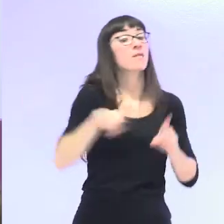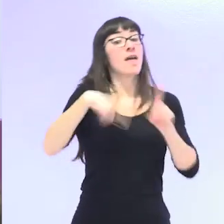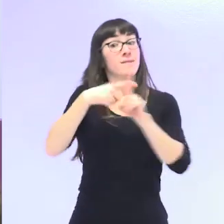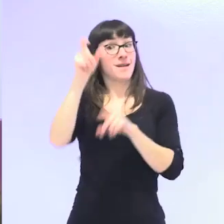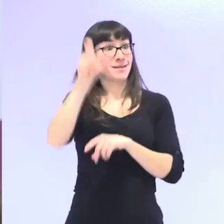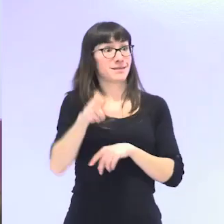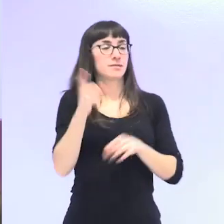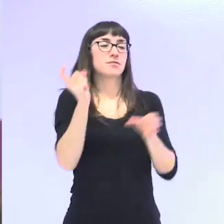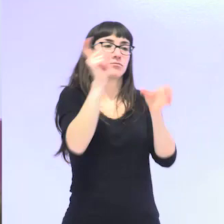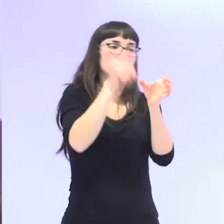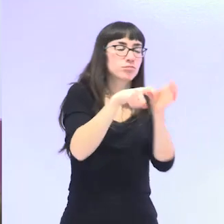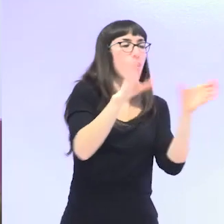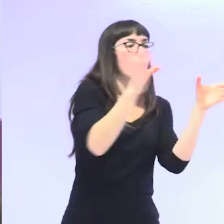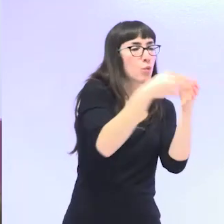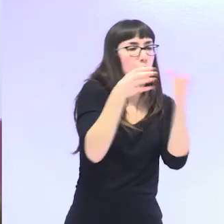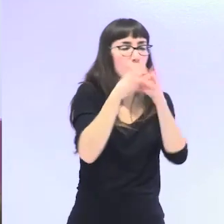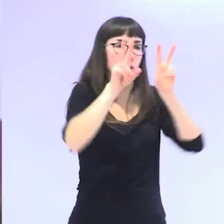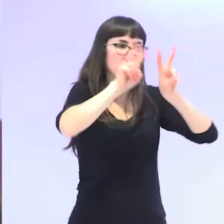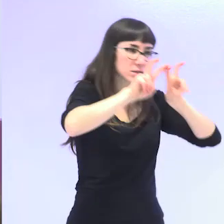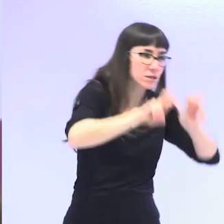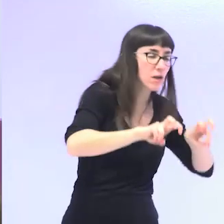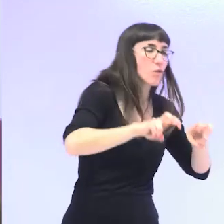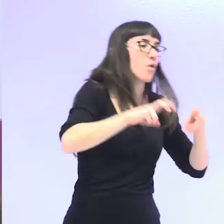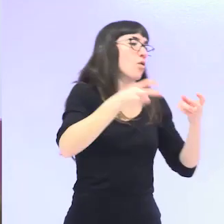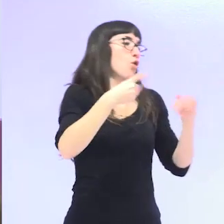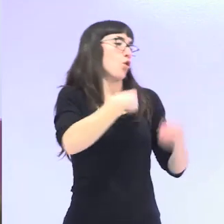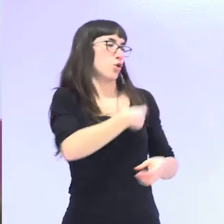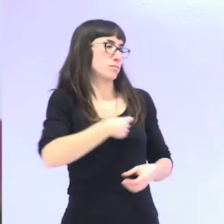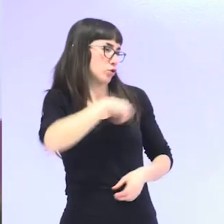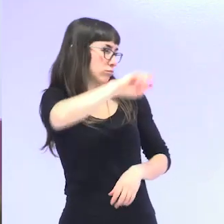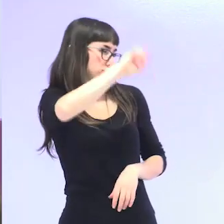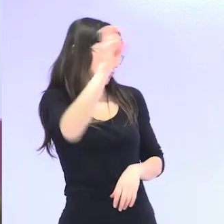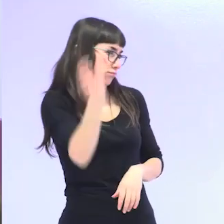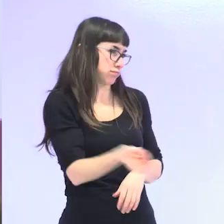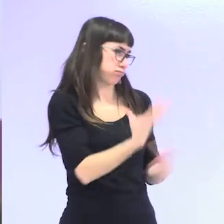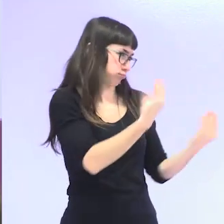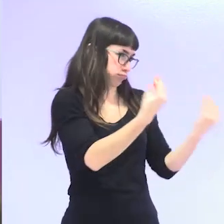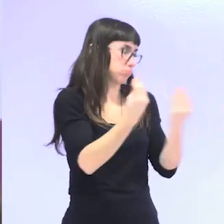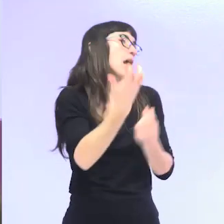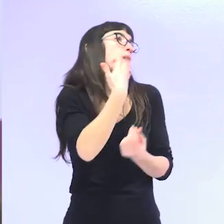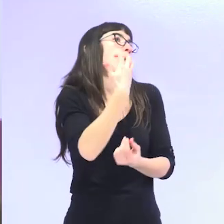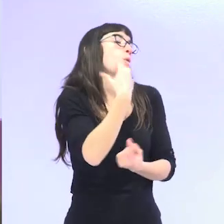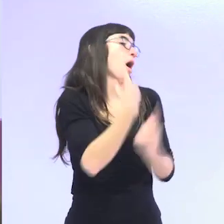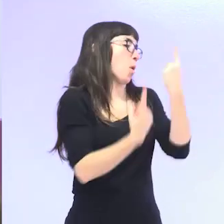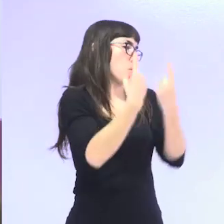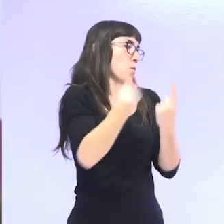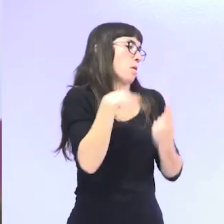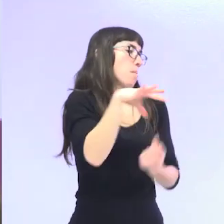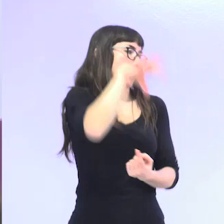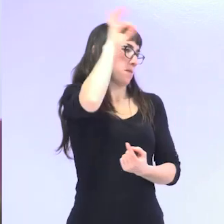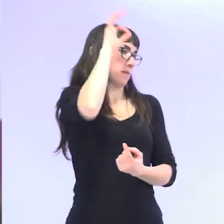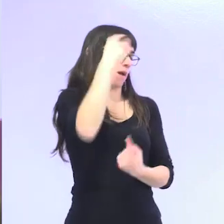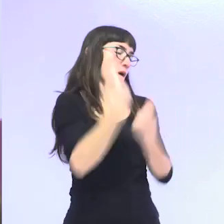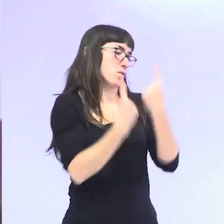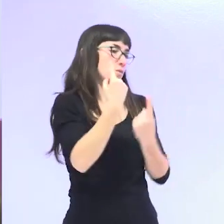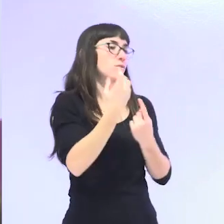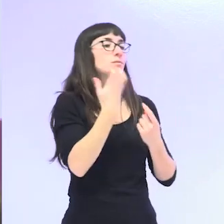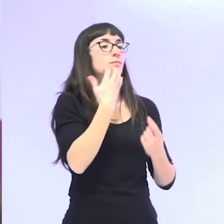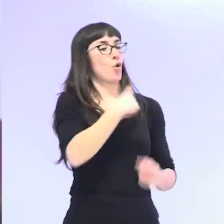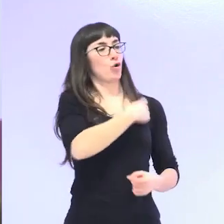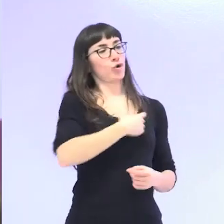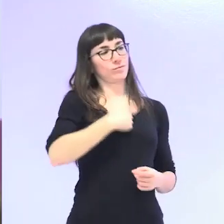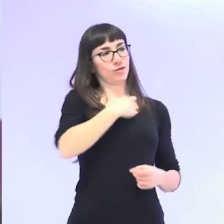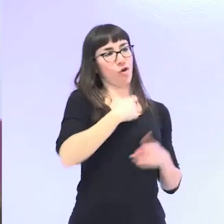de investigación, comisiones y sociedades científicas, entre las que cabe destacar, voy a decir solo algunas de ellas, la Comisión